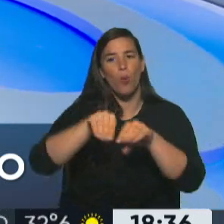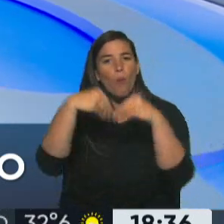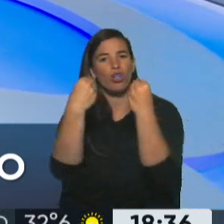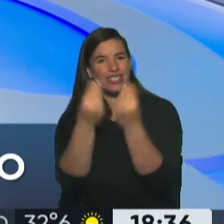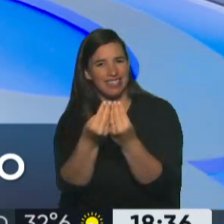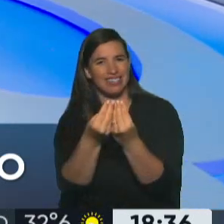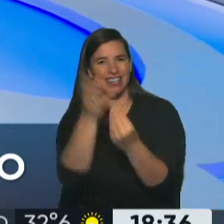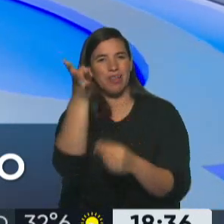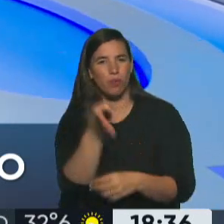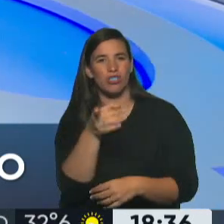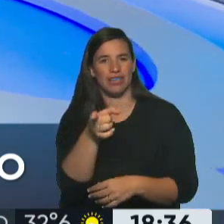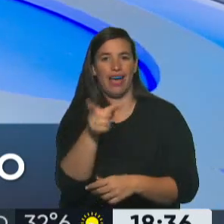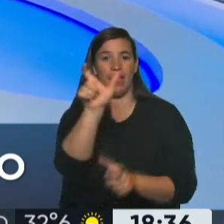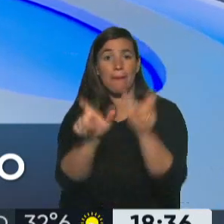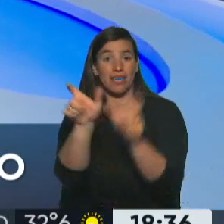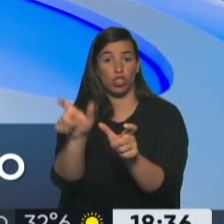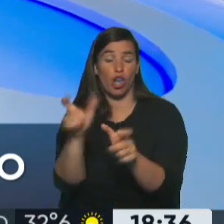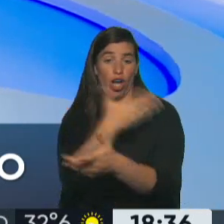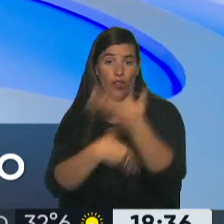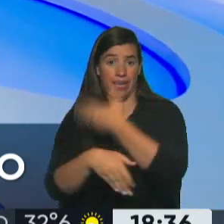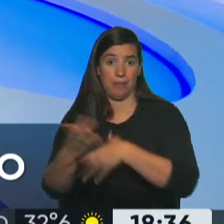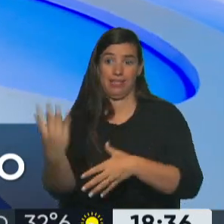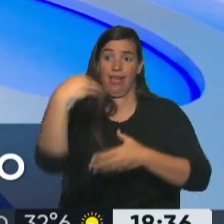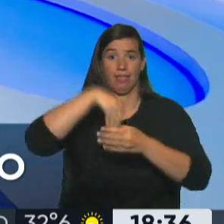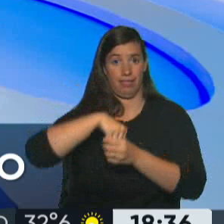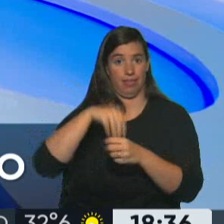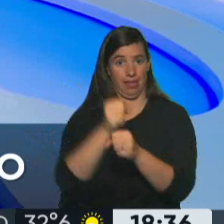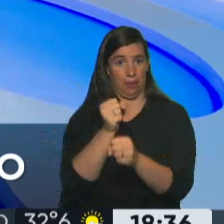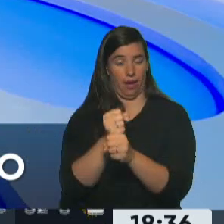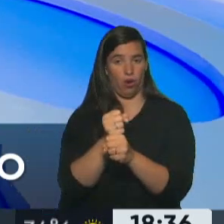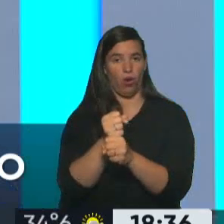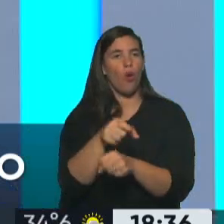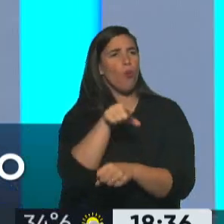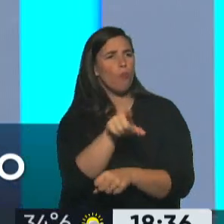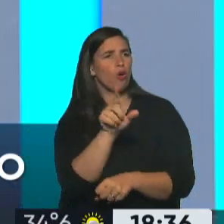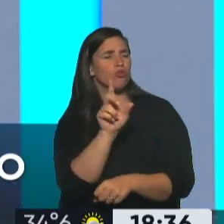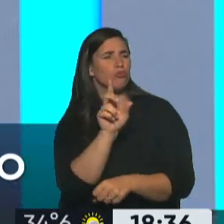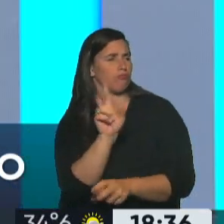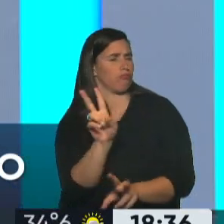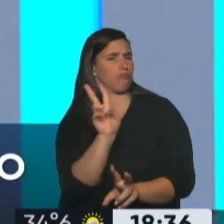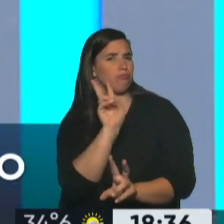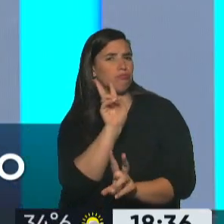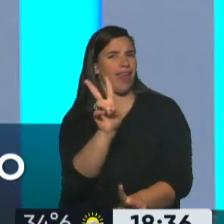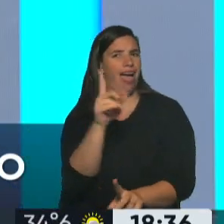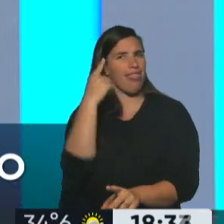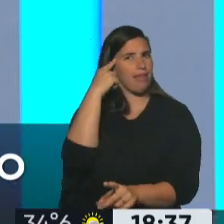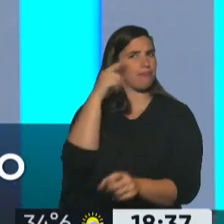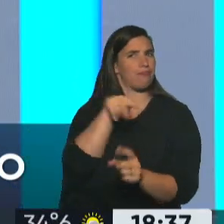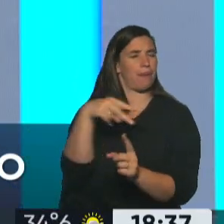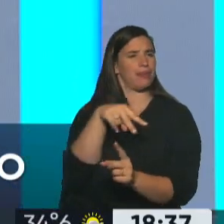Los cupos contempla, pero en este caso nos vamos a referir al de personas con discapacidad. ¿Cómo ves la inclusión laboral en estos últimos años